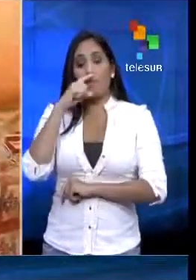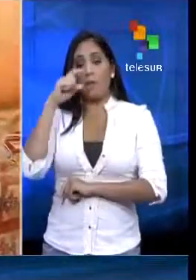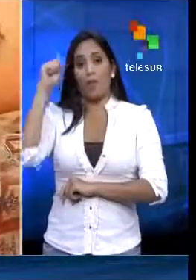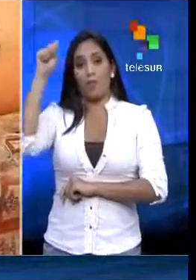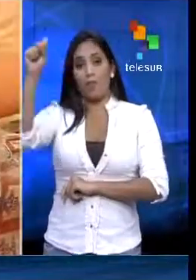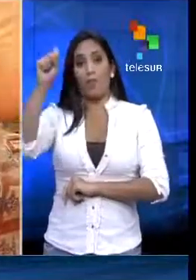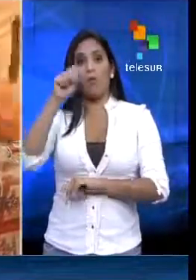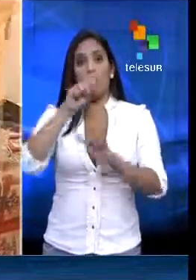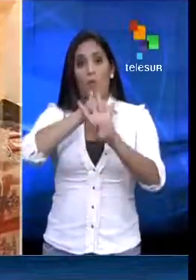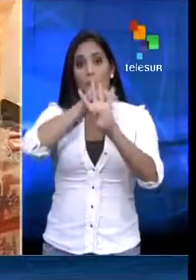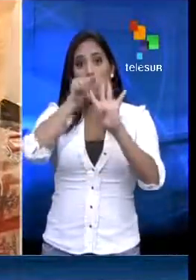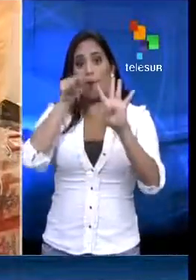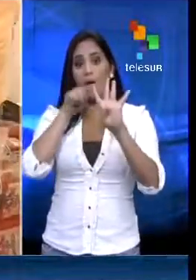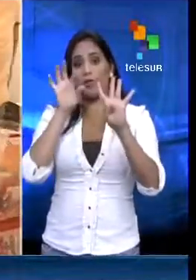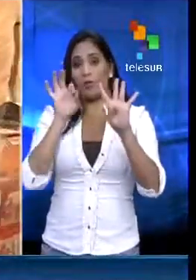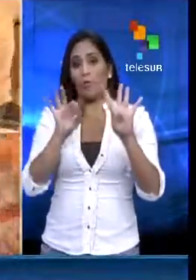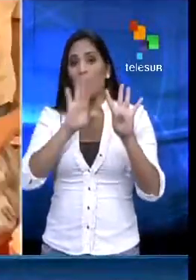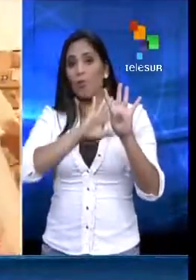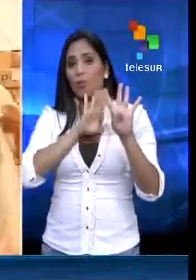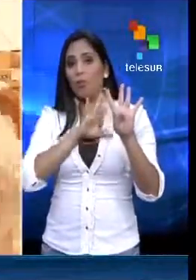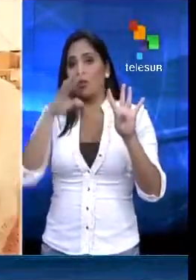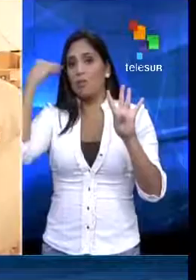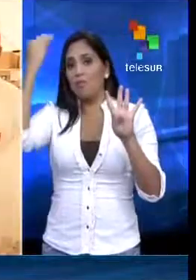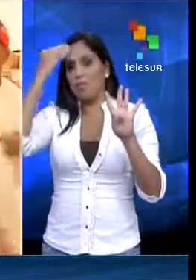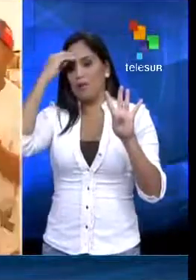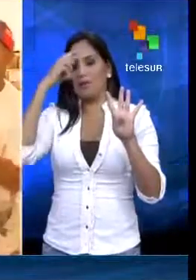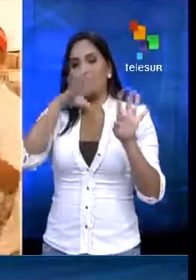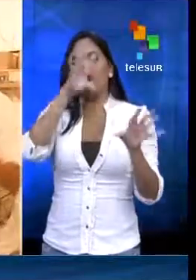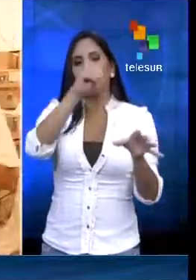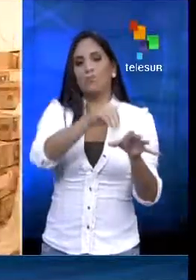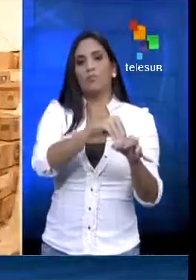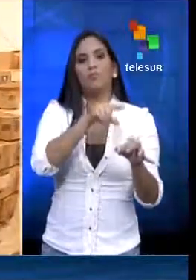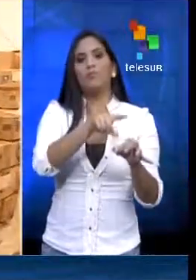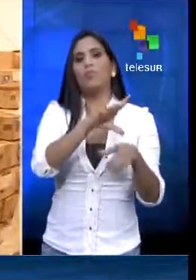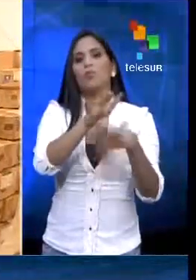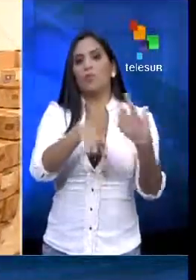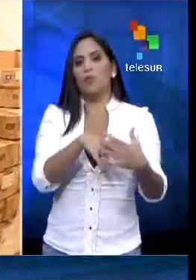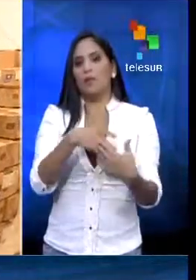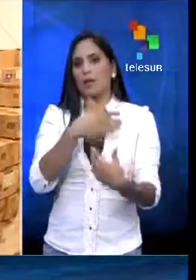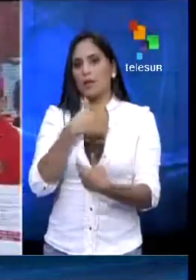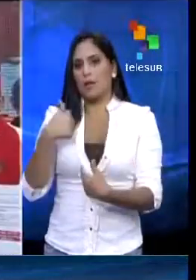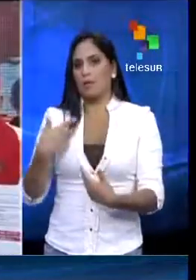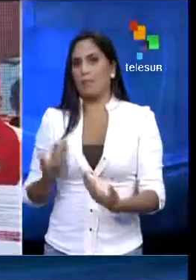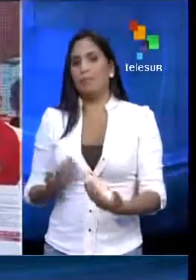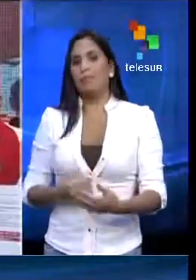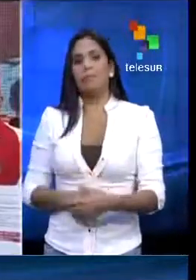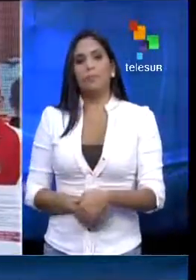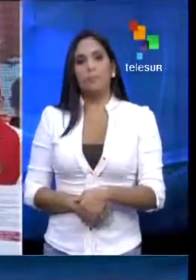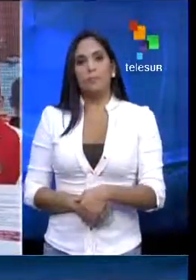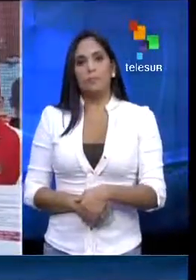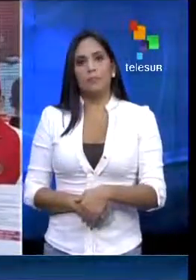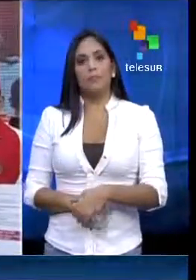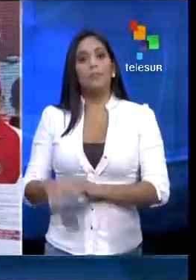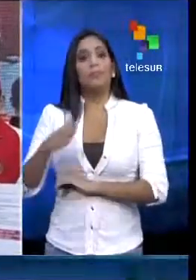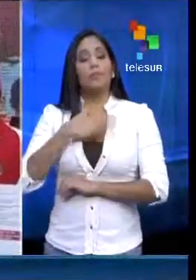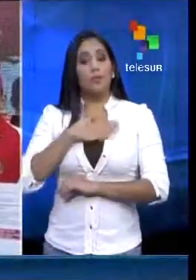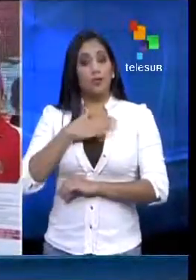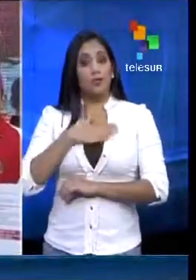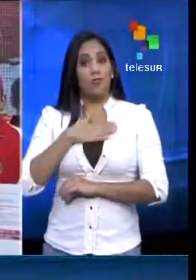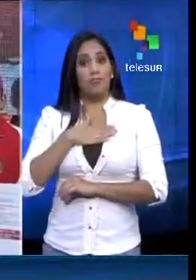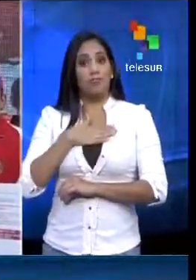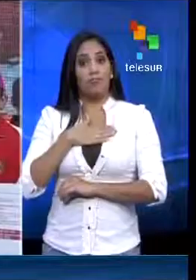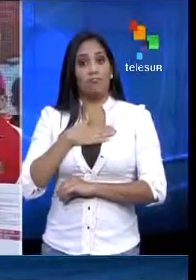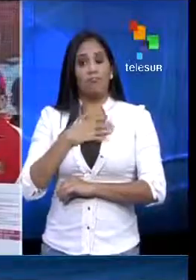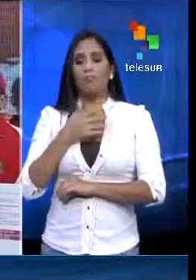grandes distribuidoras estarían inmersas en acciones desestabilizadoras. Y voy a ser muy duro